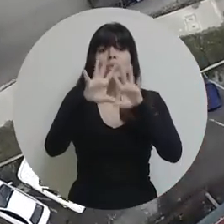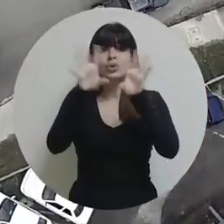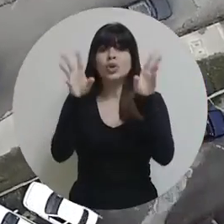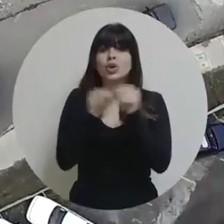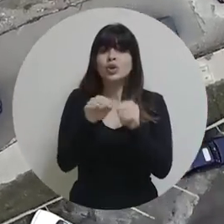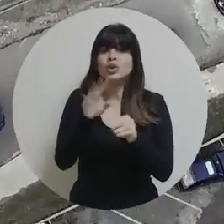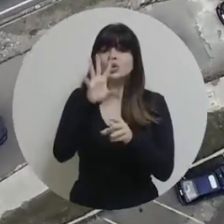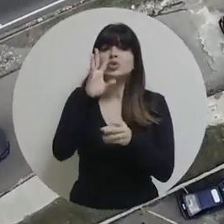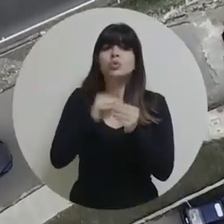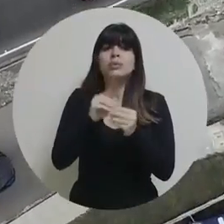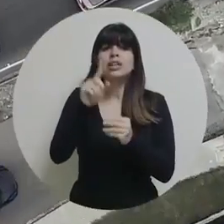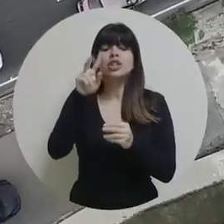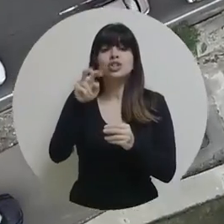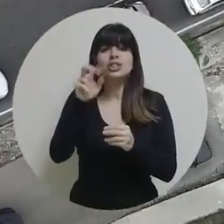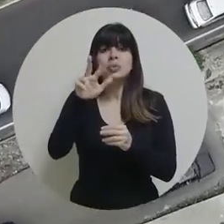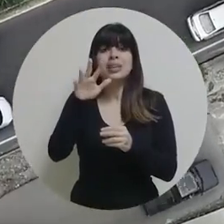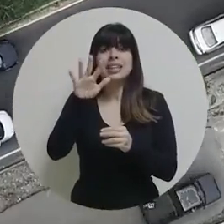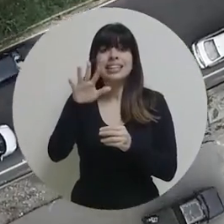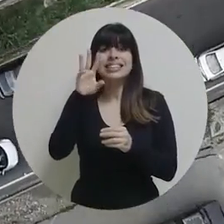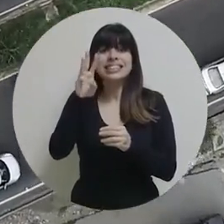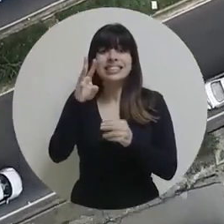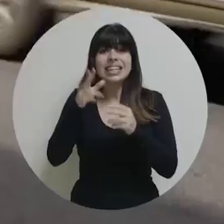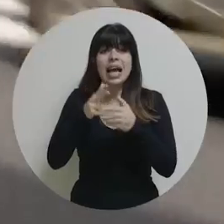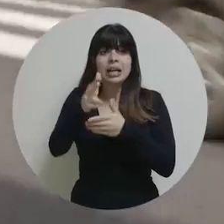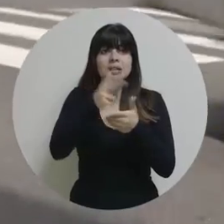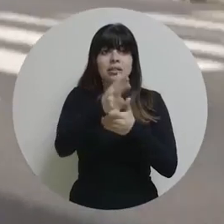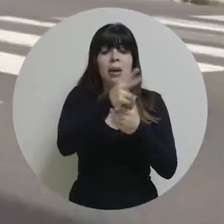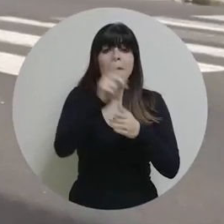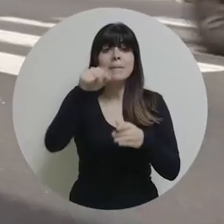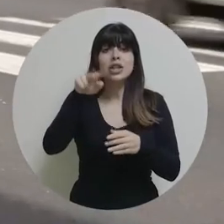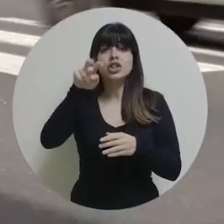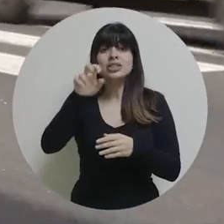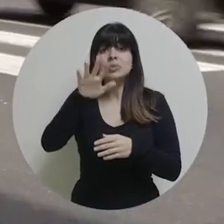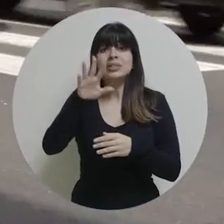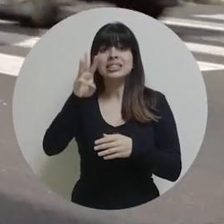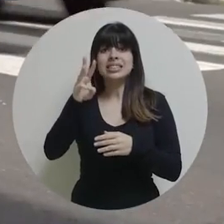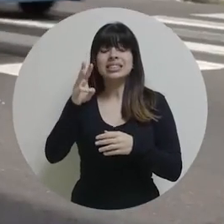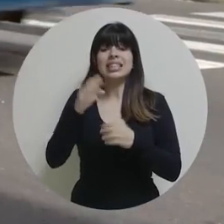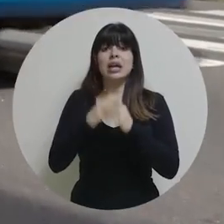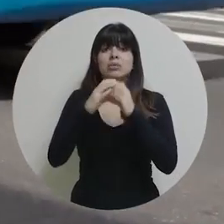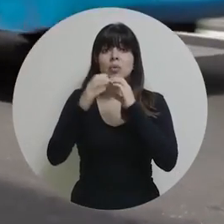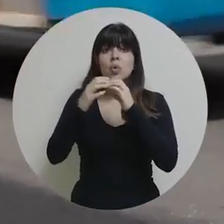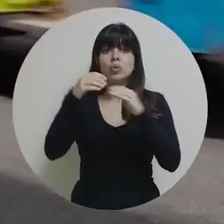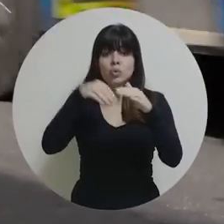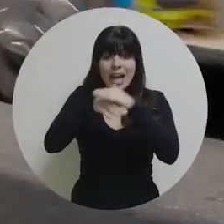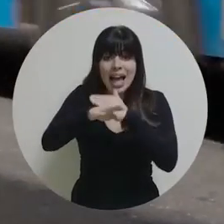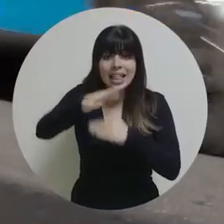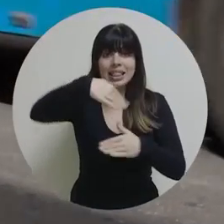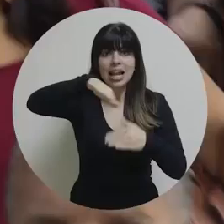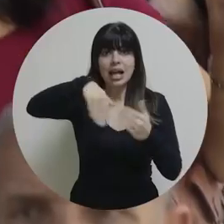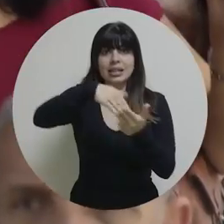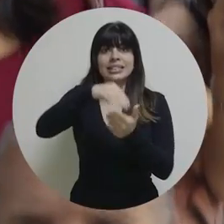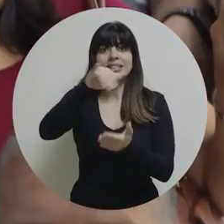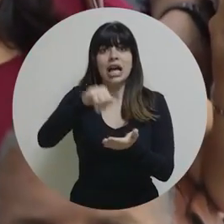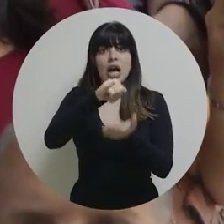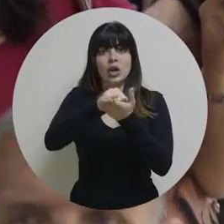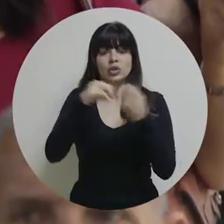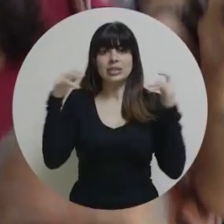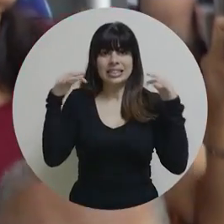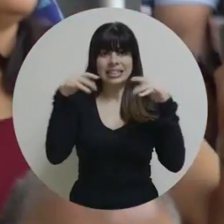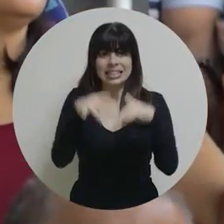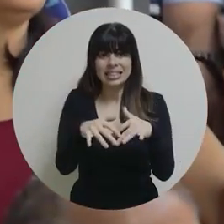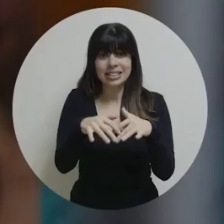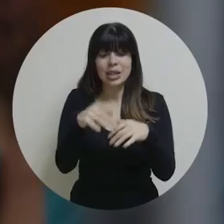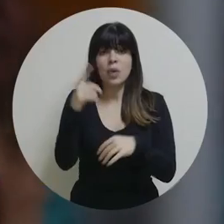que suman 256 recorridos y 1.856 unidades que entran a diario a San José. En días